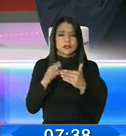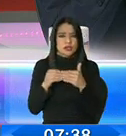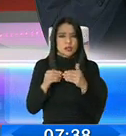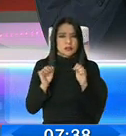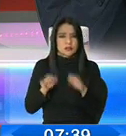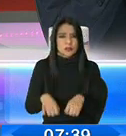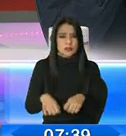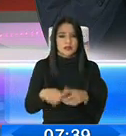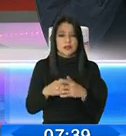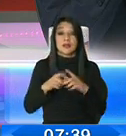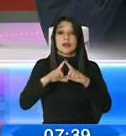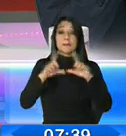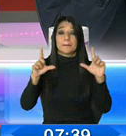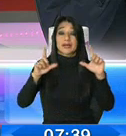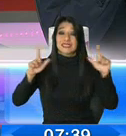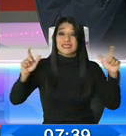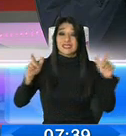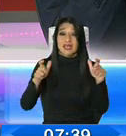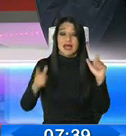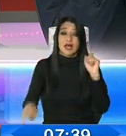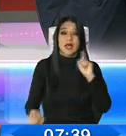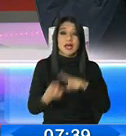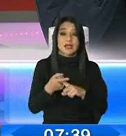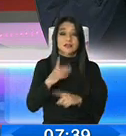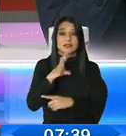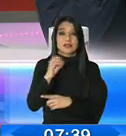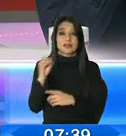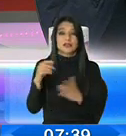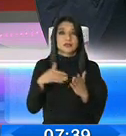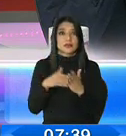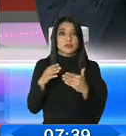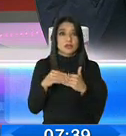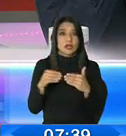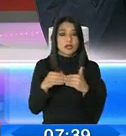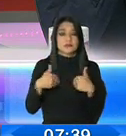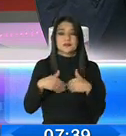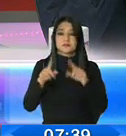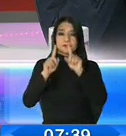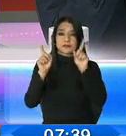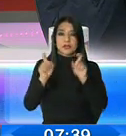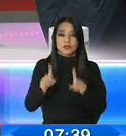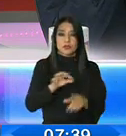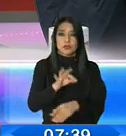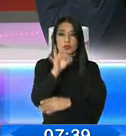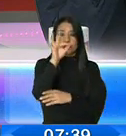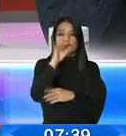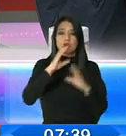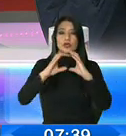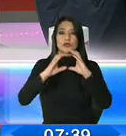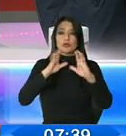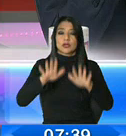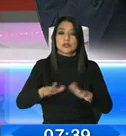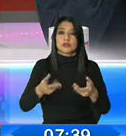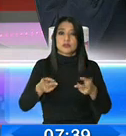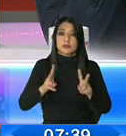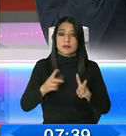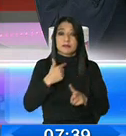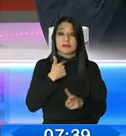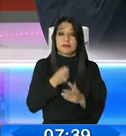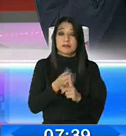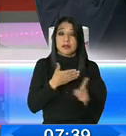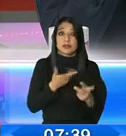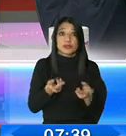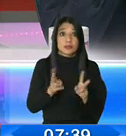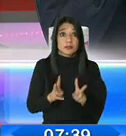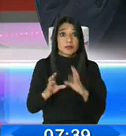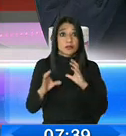y la mediana empresa puede acceder hasta 500 mil dólares. Le voy a preguntar algo a nombre de los medios de comunicación que también están muy golpeados. ¿También pueden